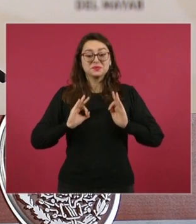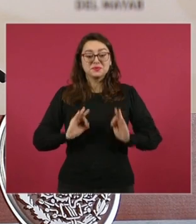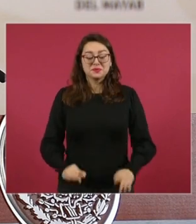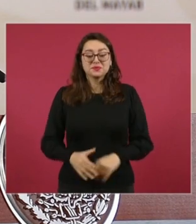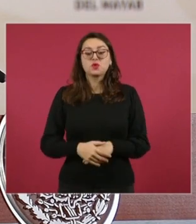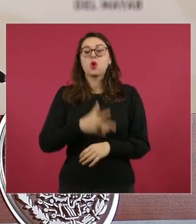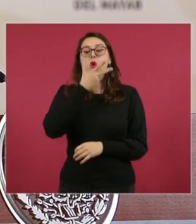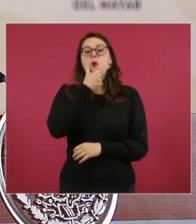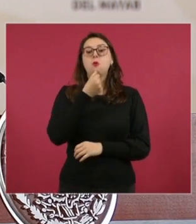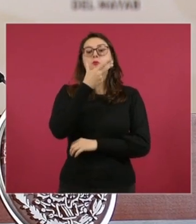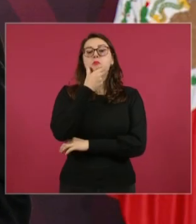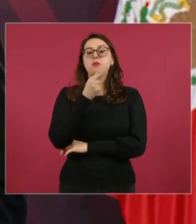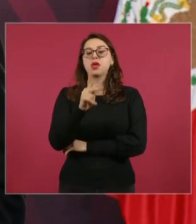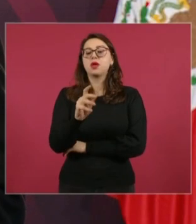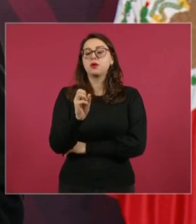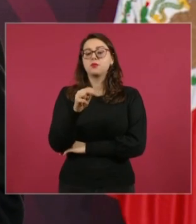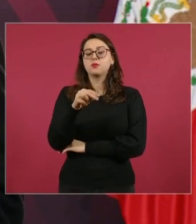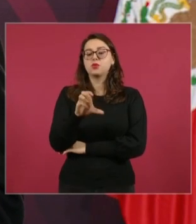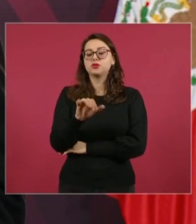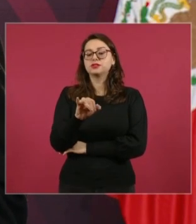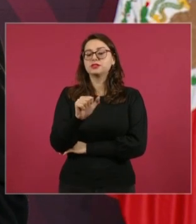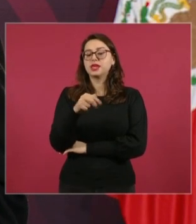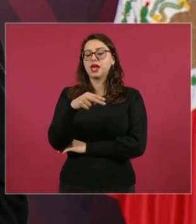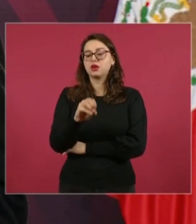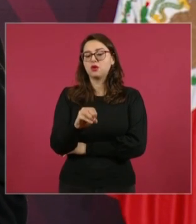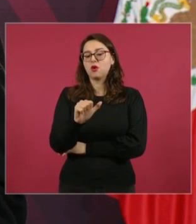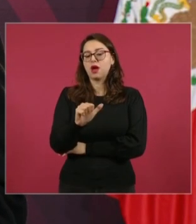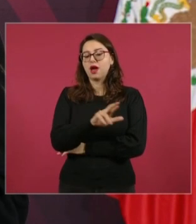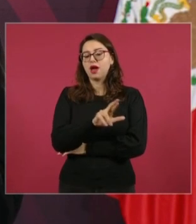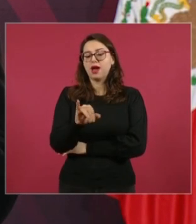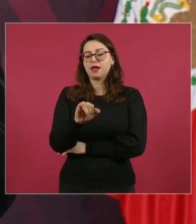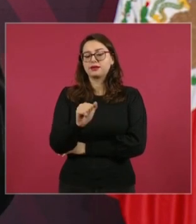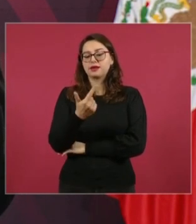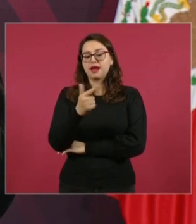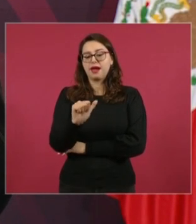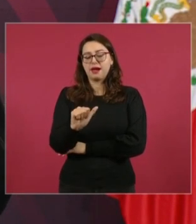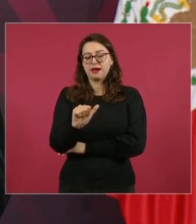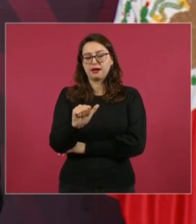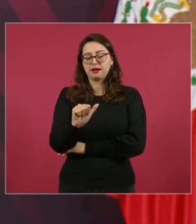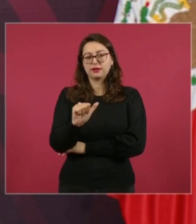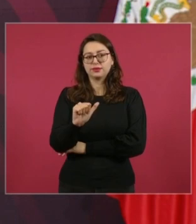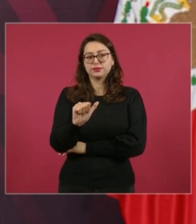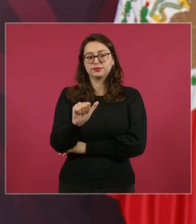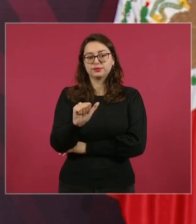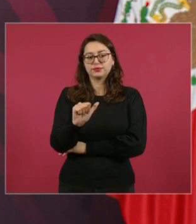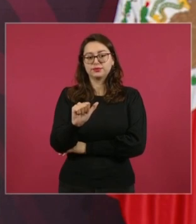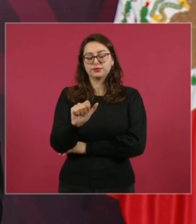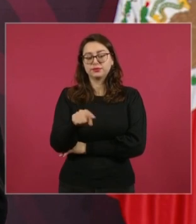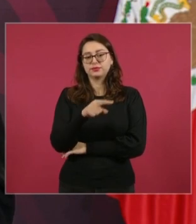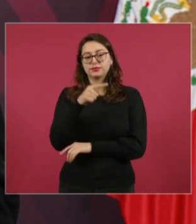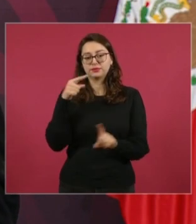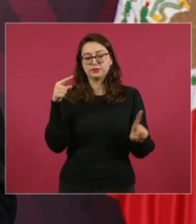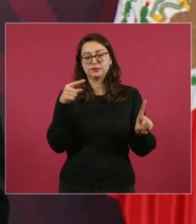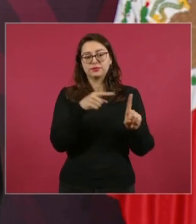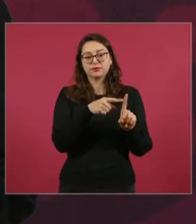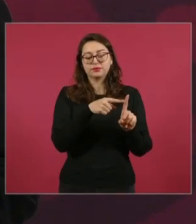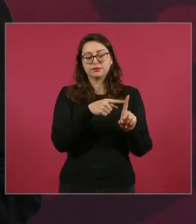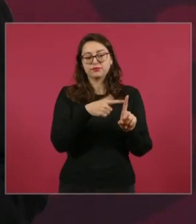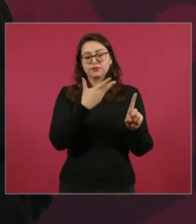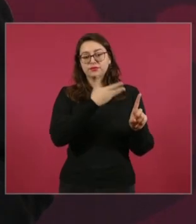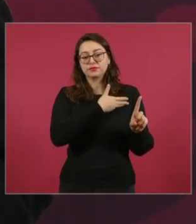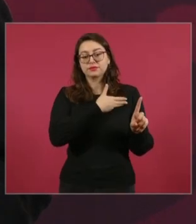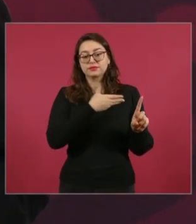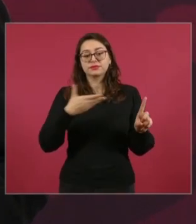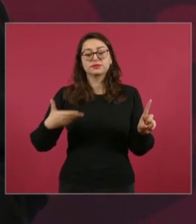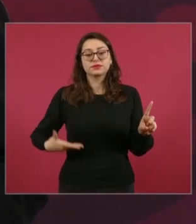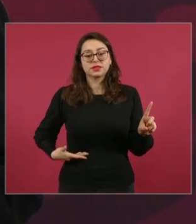que fue el presidente del Congreso Constituyente